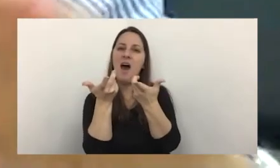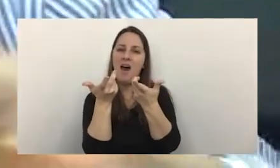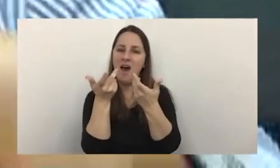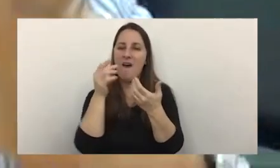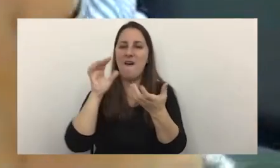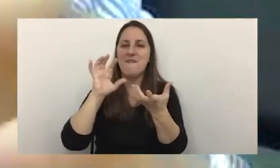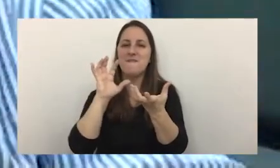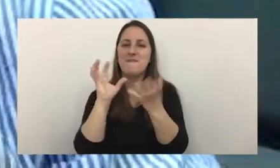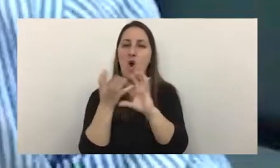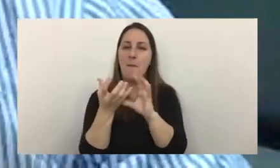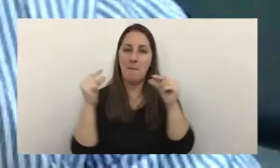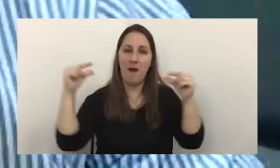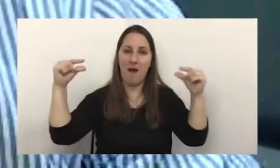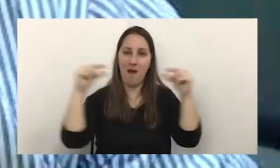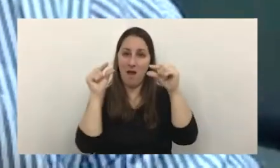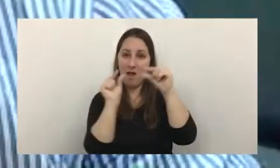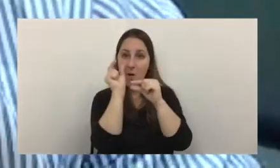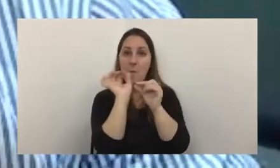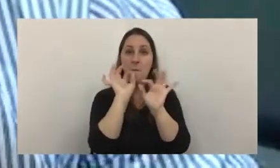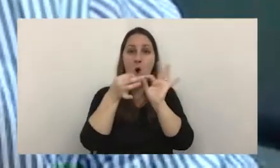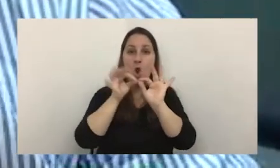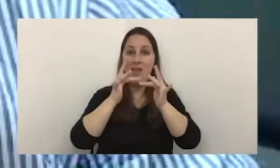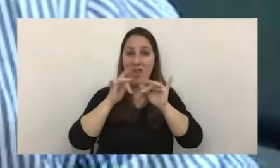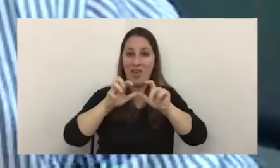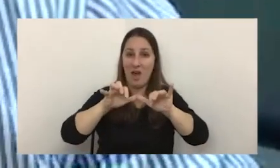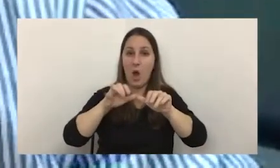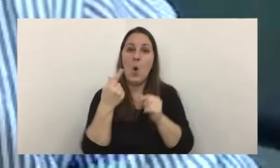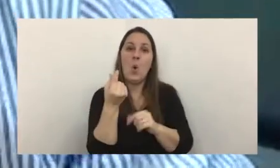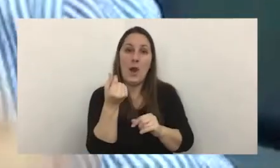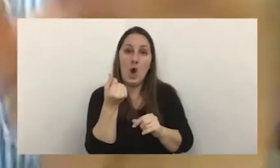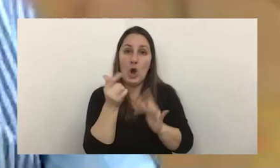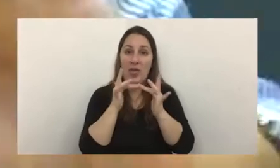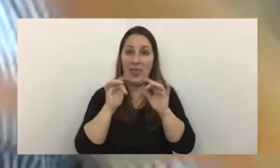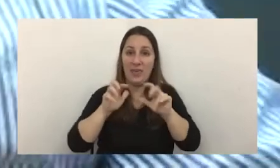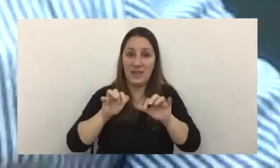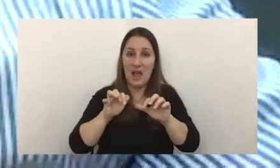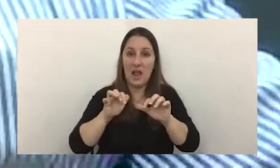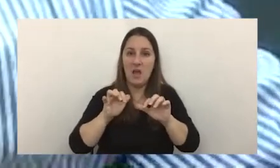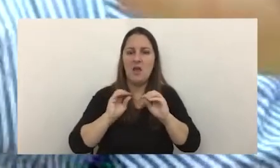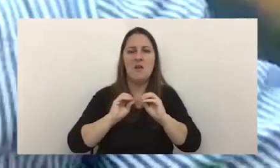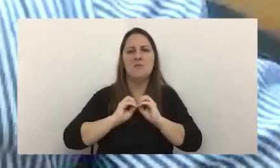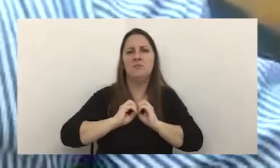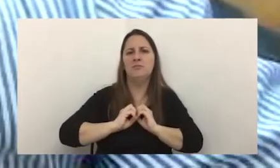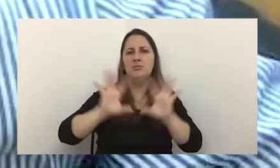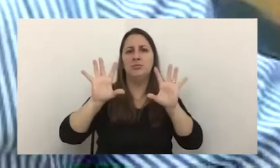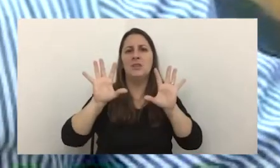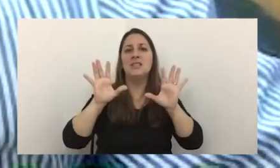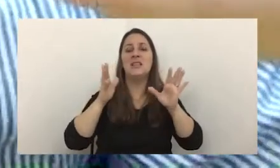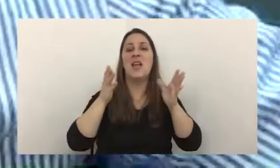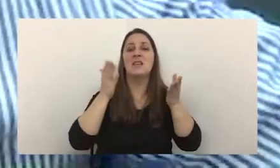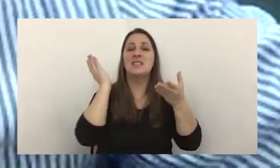imagínense un collage a una cripto a un valor digital que está distribuido en servidores